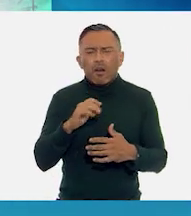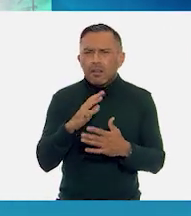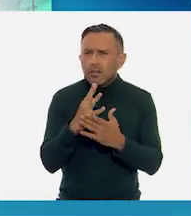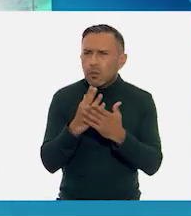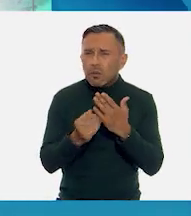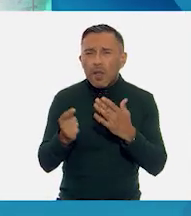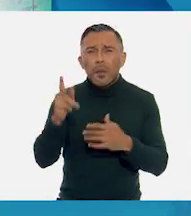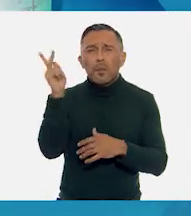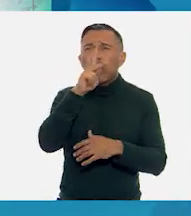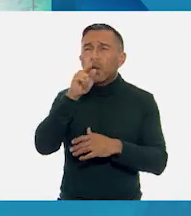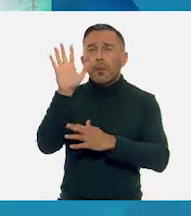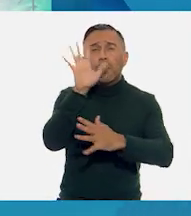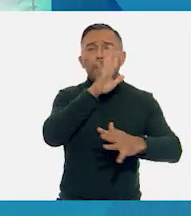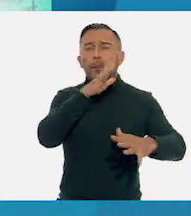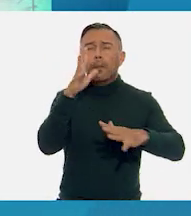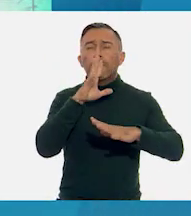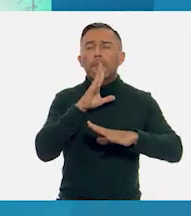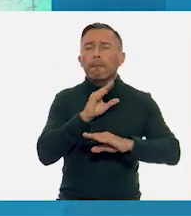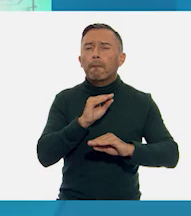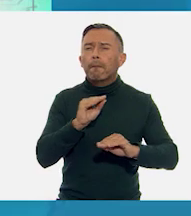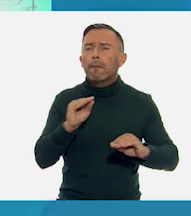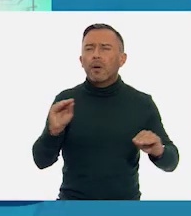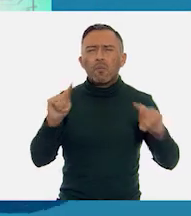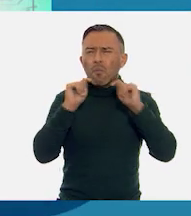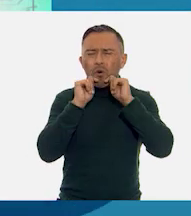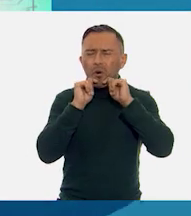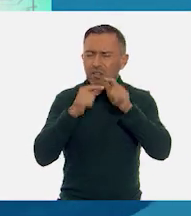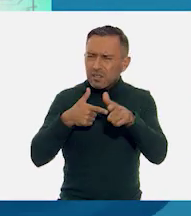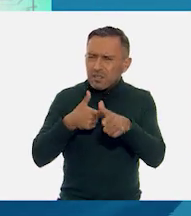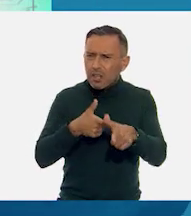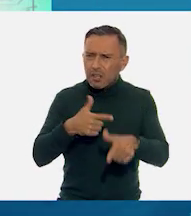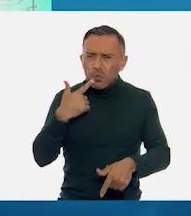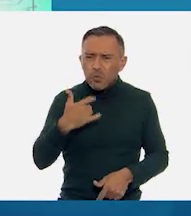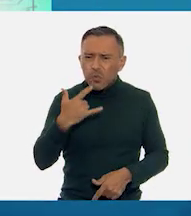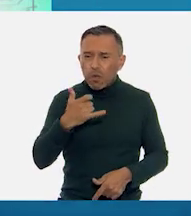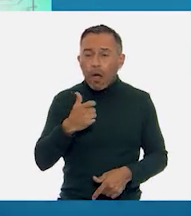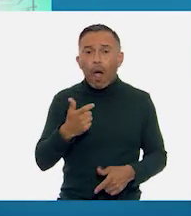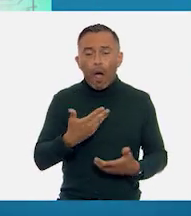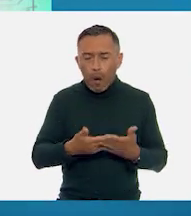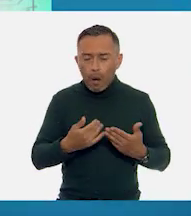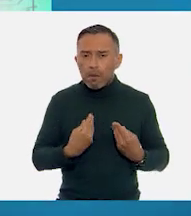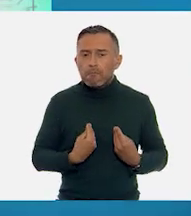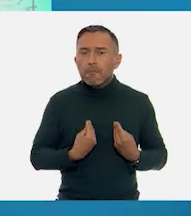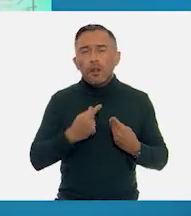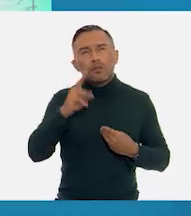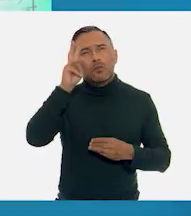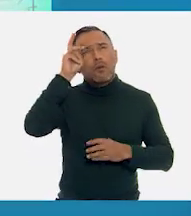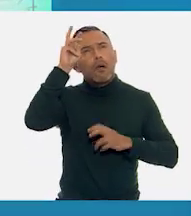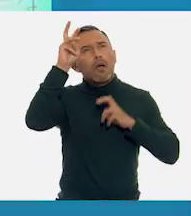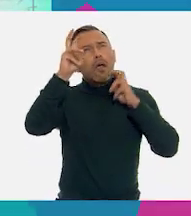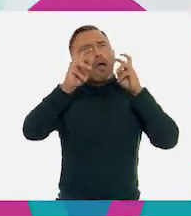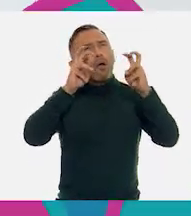calle el viento. Aún hay fuego en tu alma, aún hay vida en tus sueños.